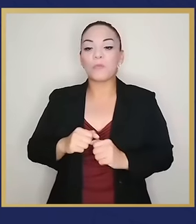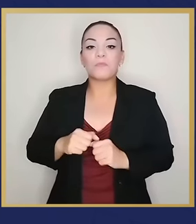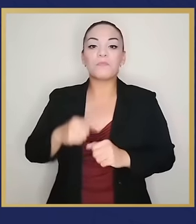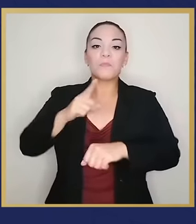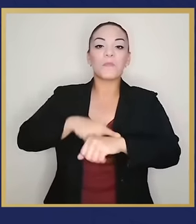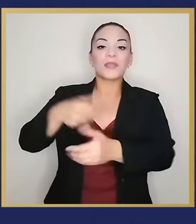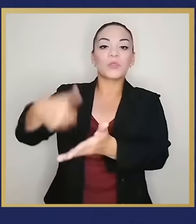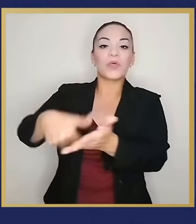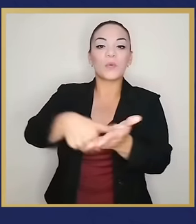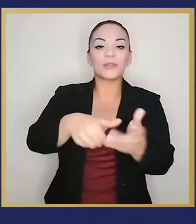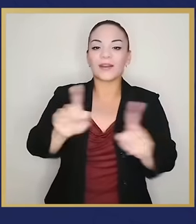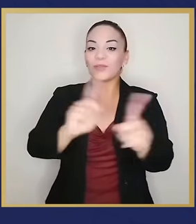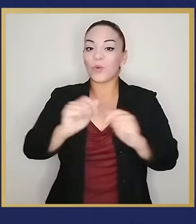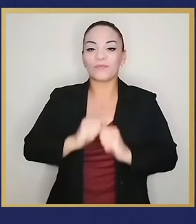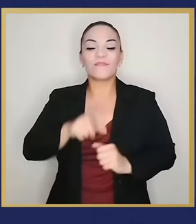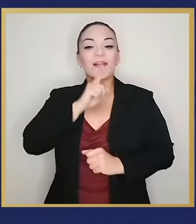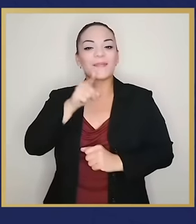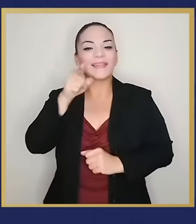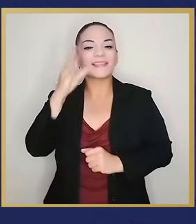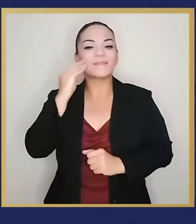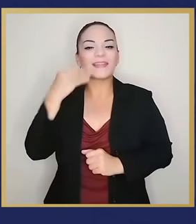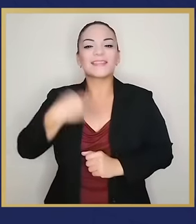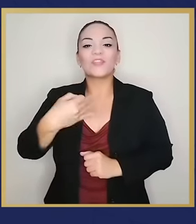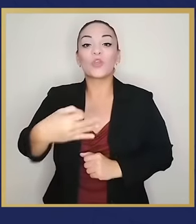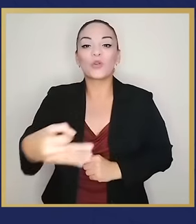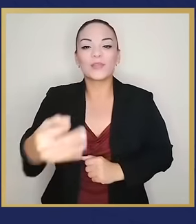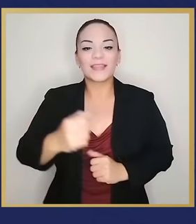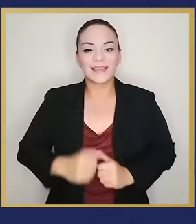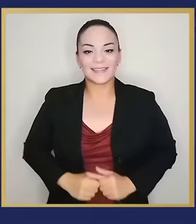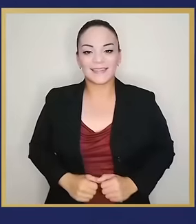urnas, se vive cotidianamente.